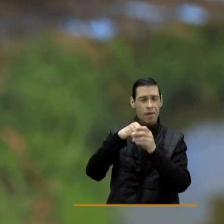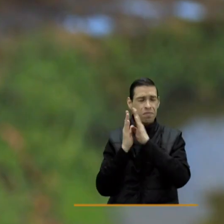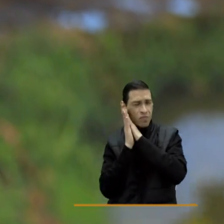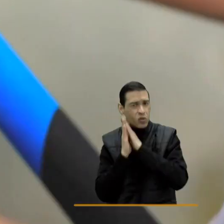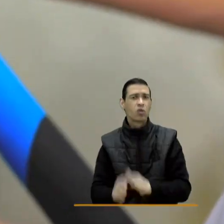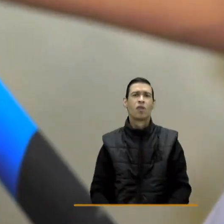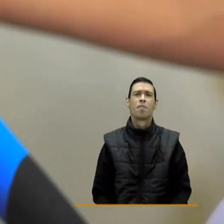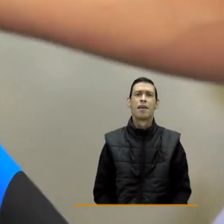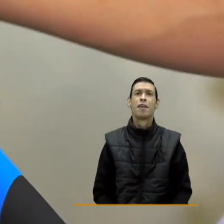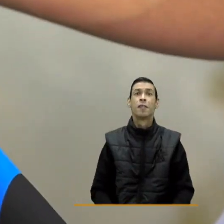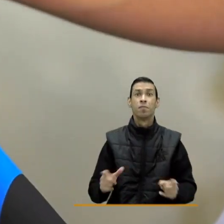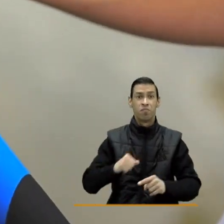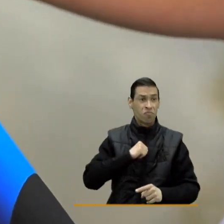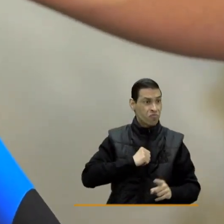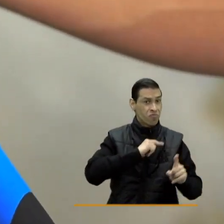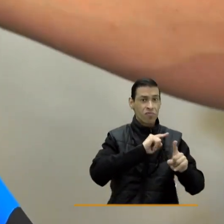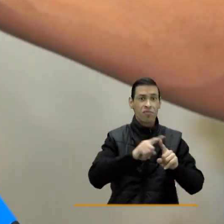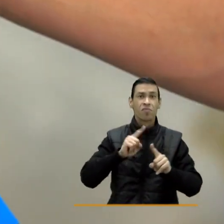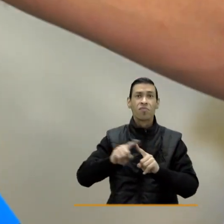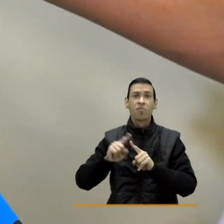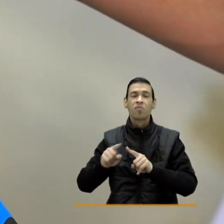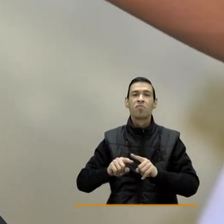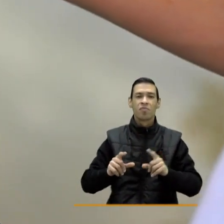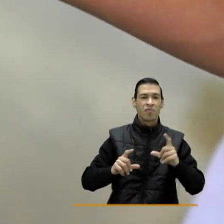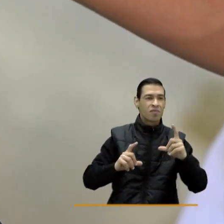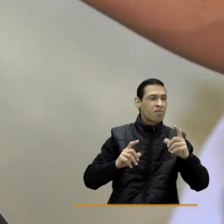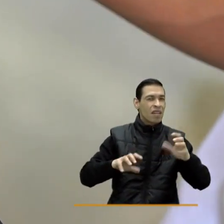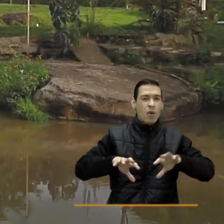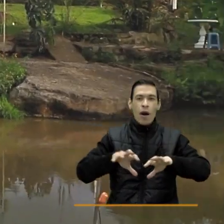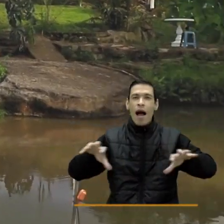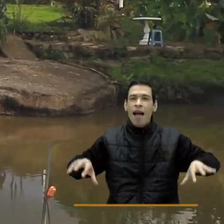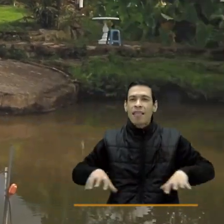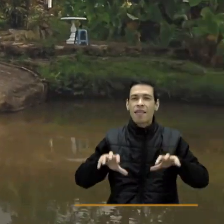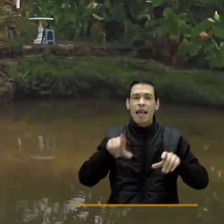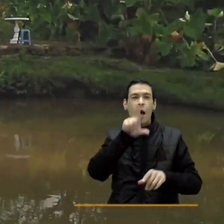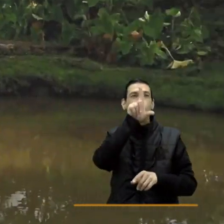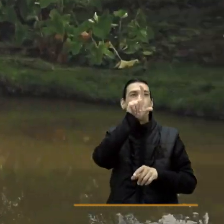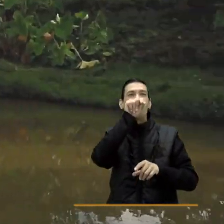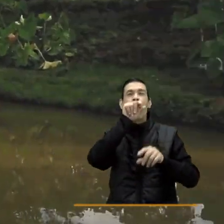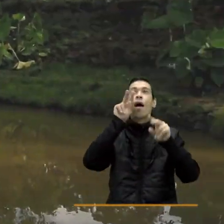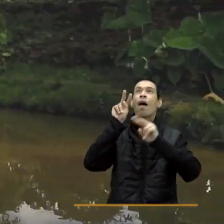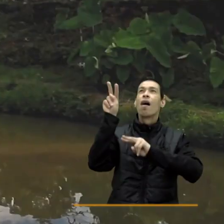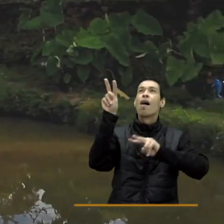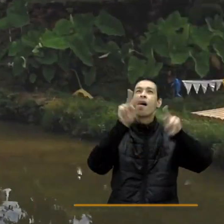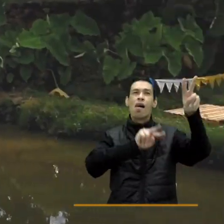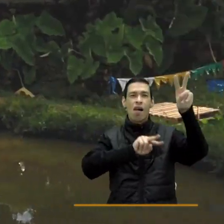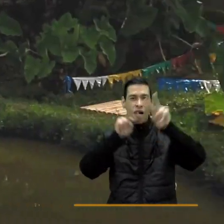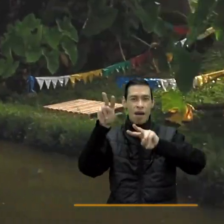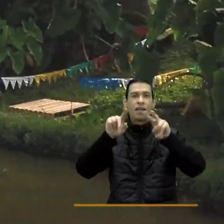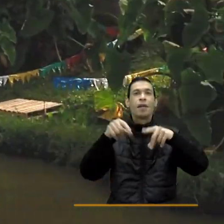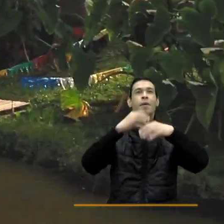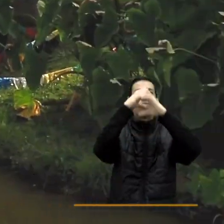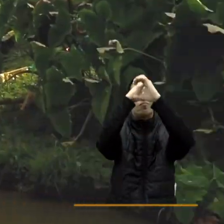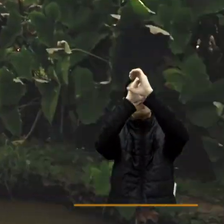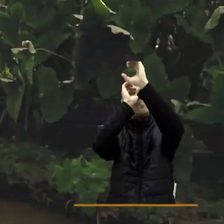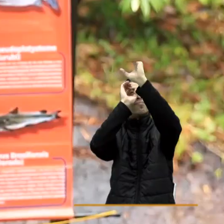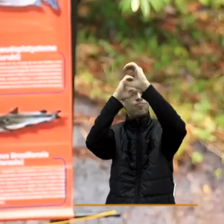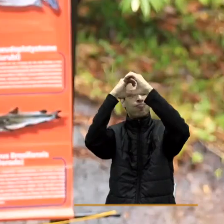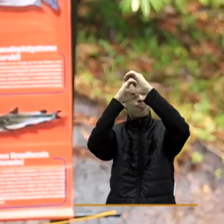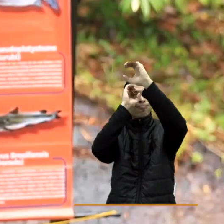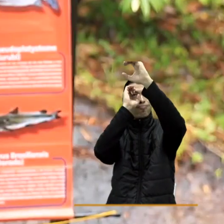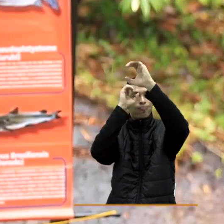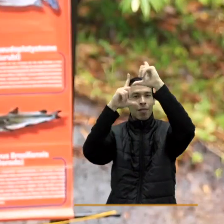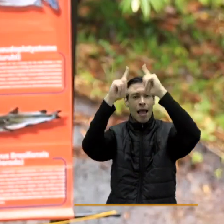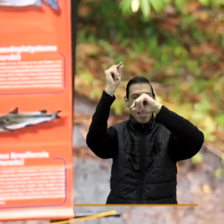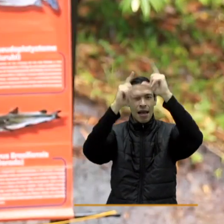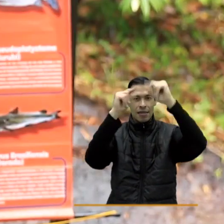otras actividades como es el avistamiento de aves y visualización en telescopio. Ya